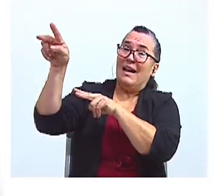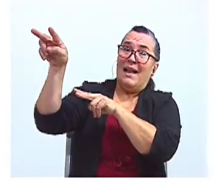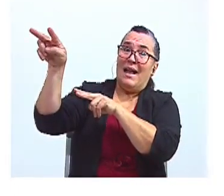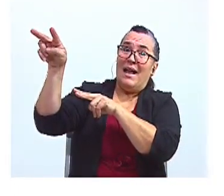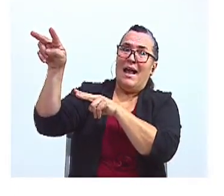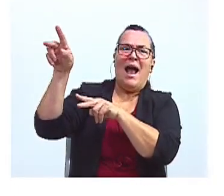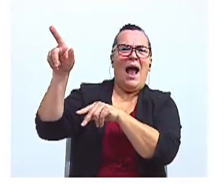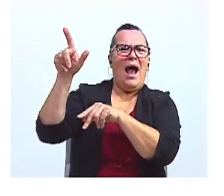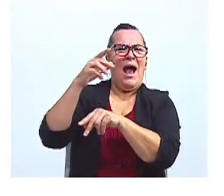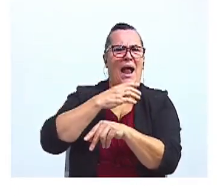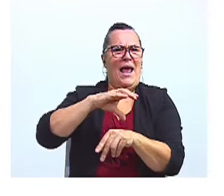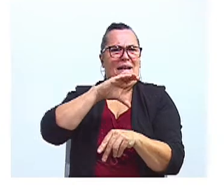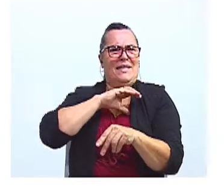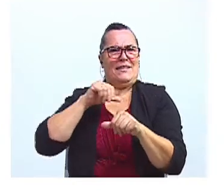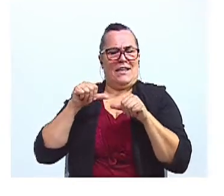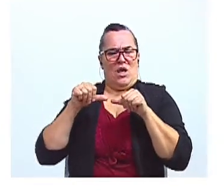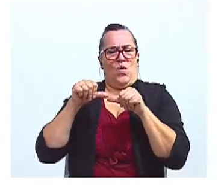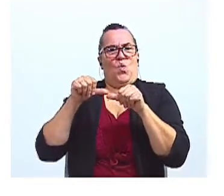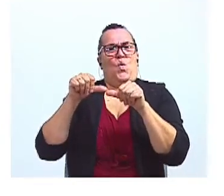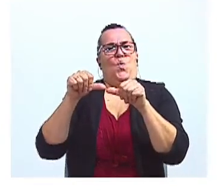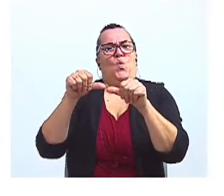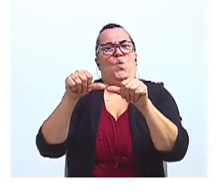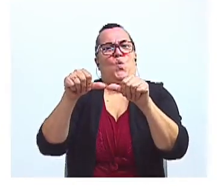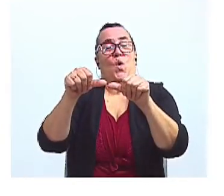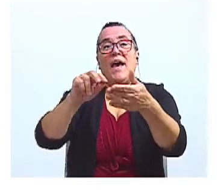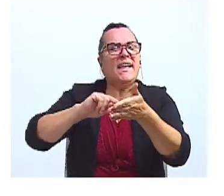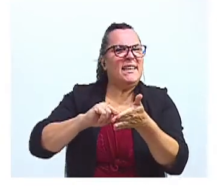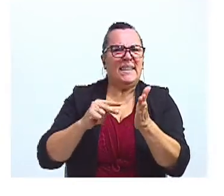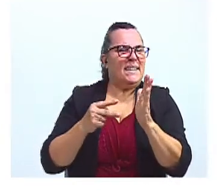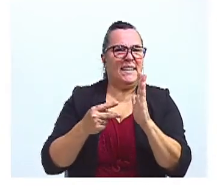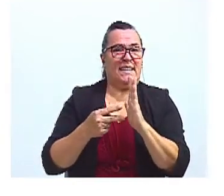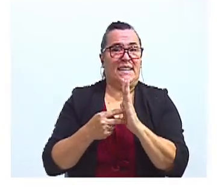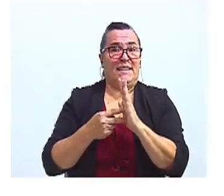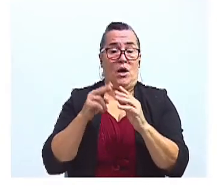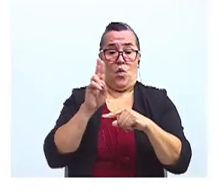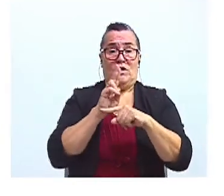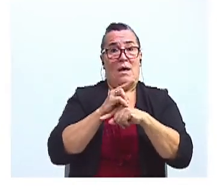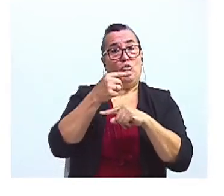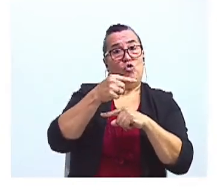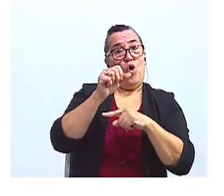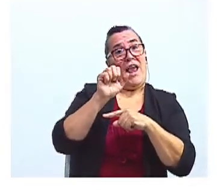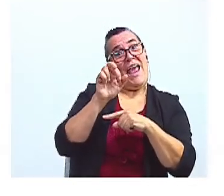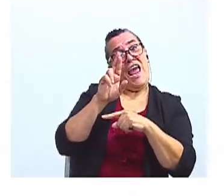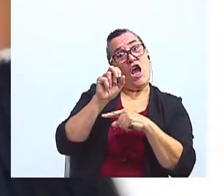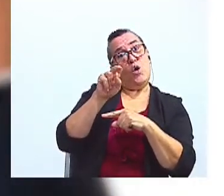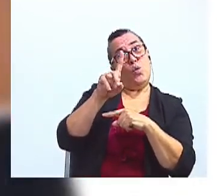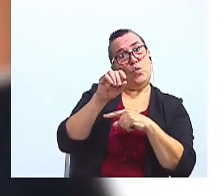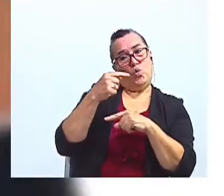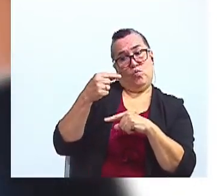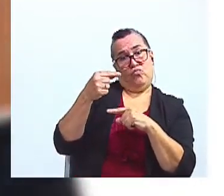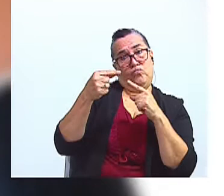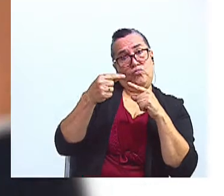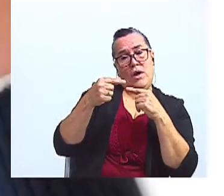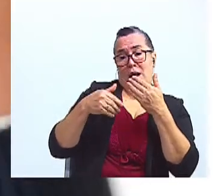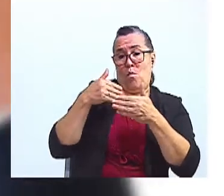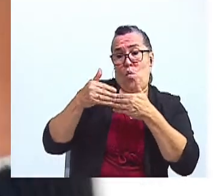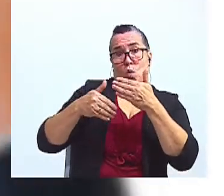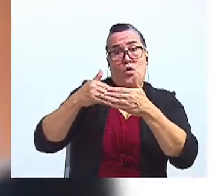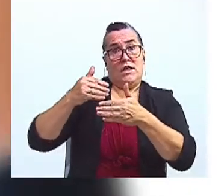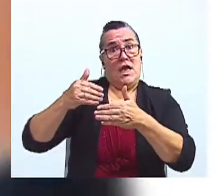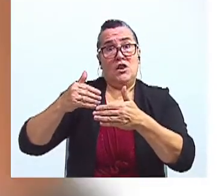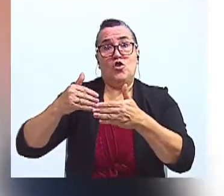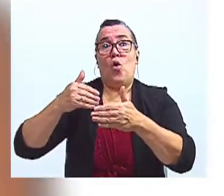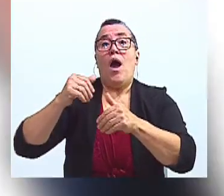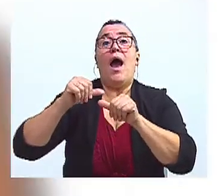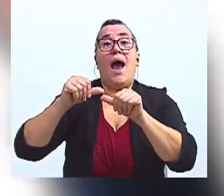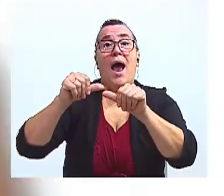durativa. Quiere decir que cuando usamos un gerundio, el proceso no ha terminado. Por